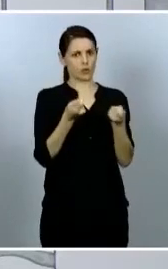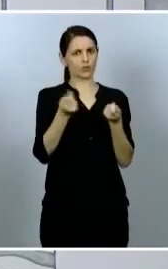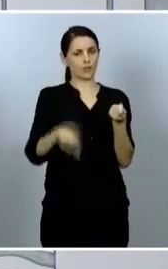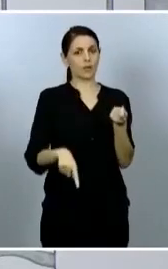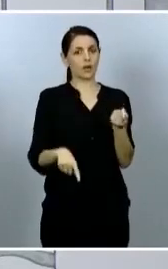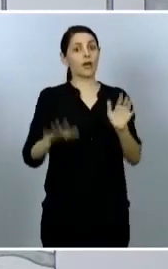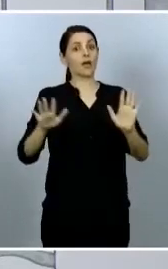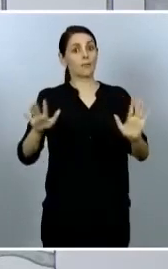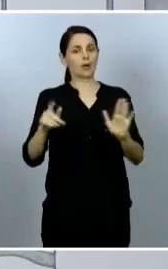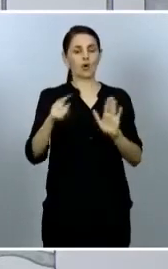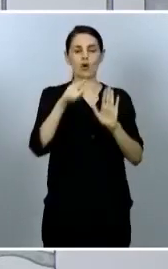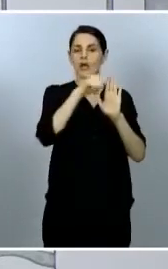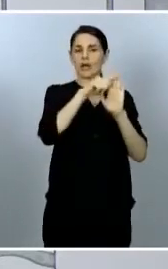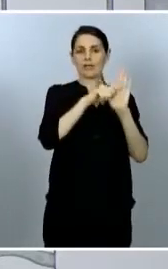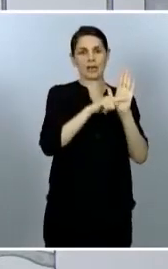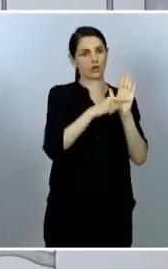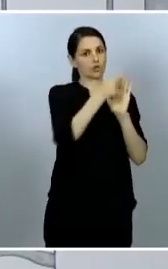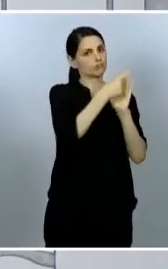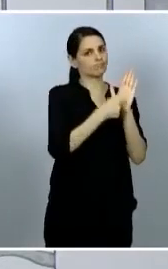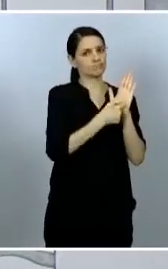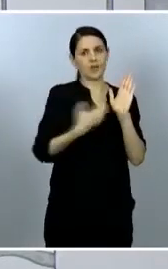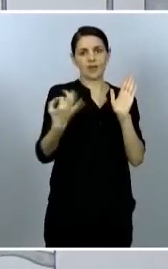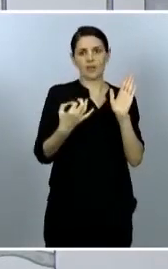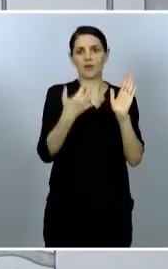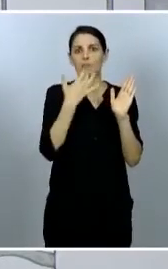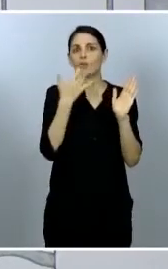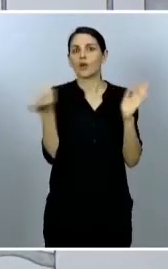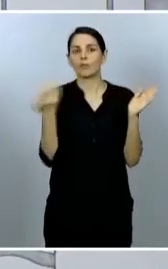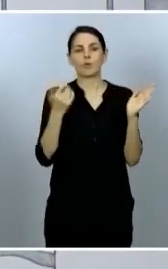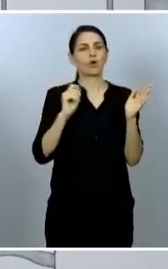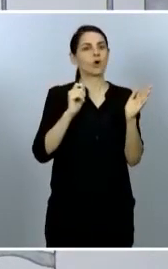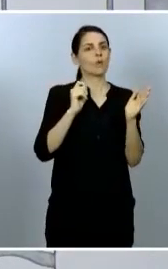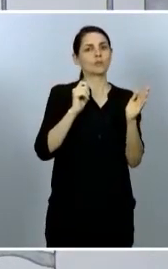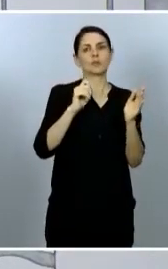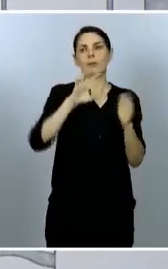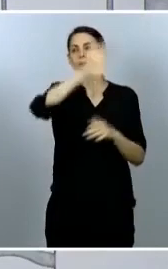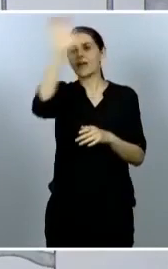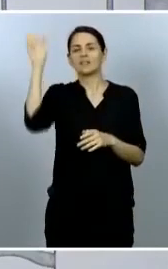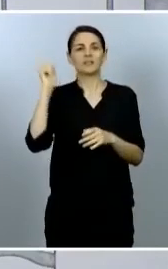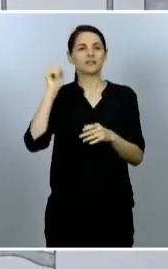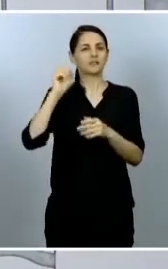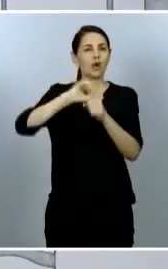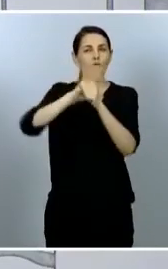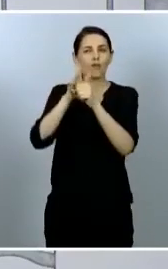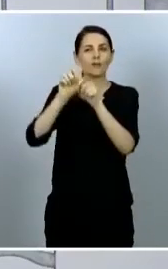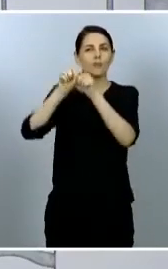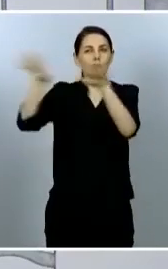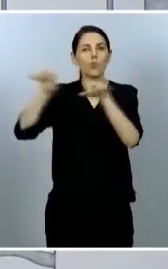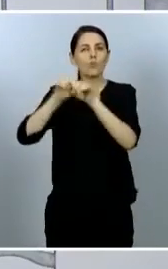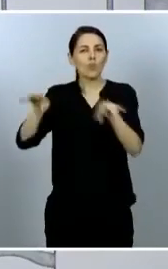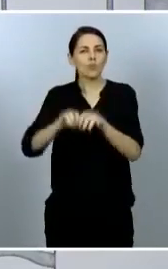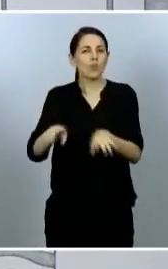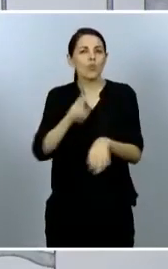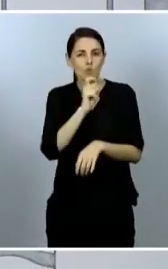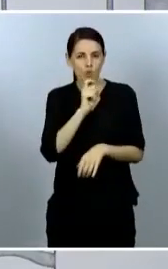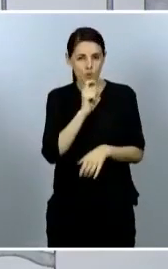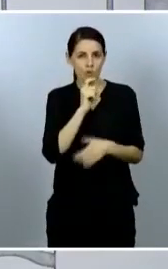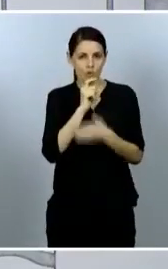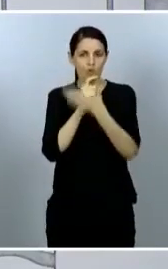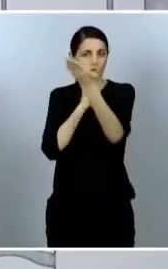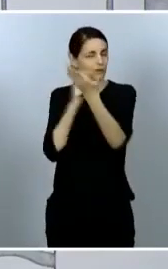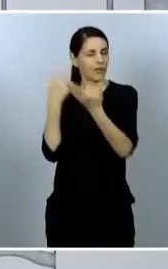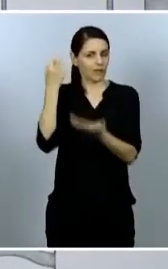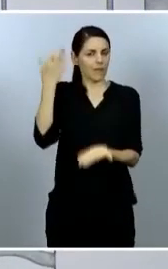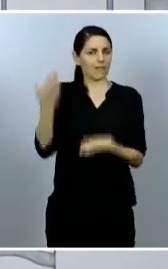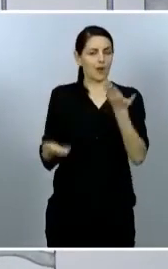umbrales de incidencia del COVID-19 en terceros países. Por último, señalan los dos primeros ministros que